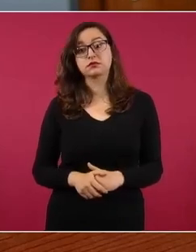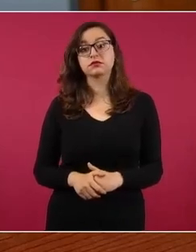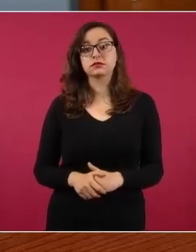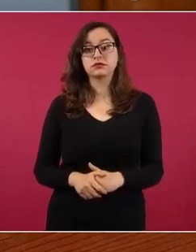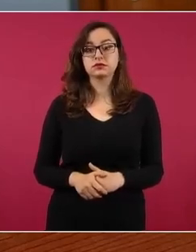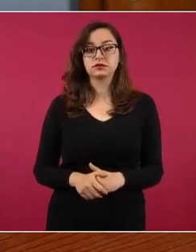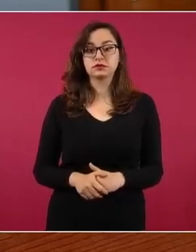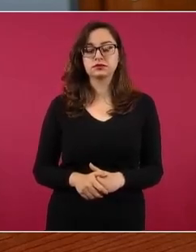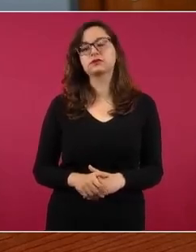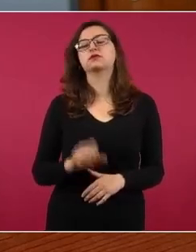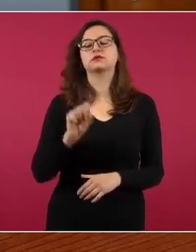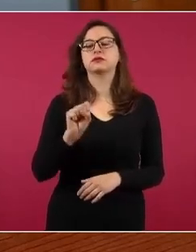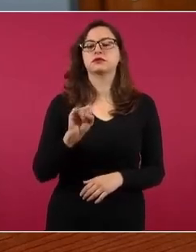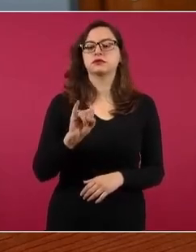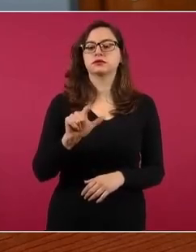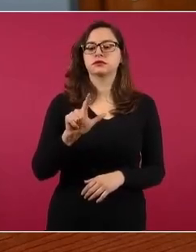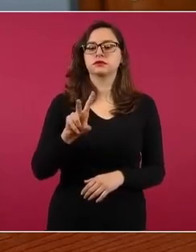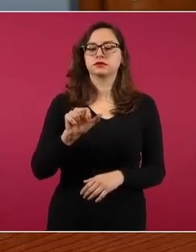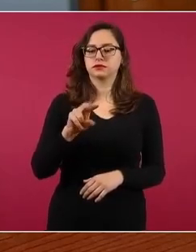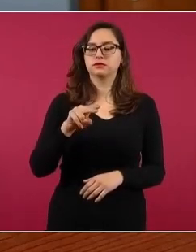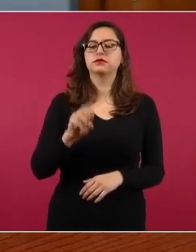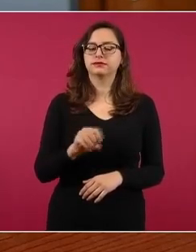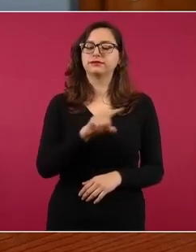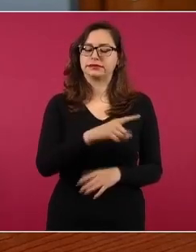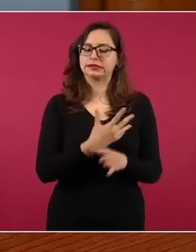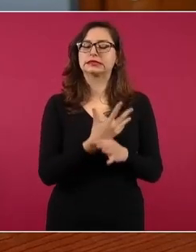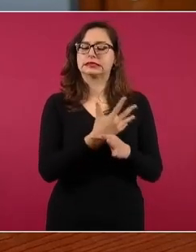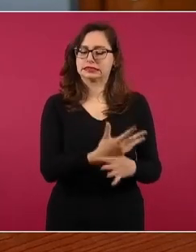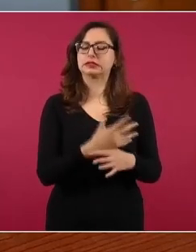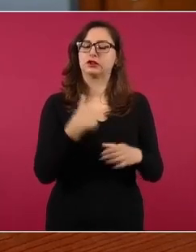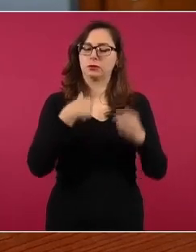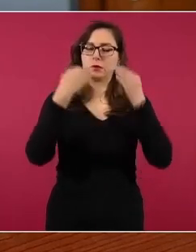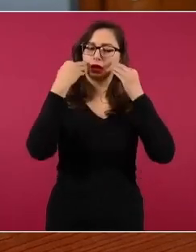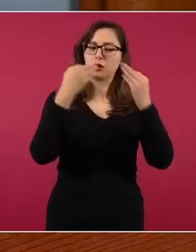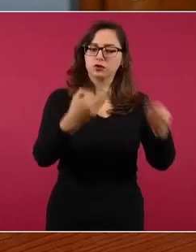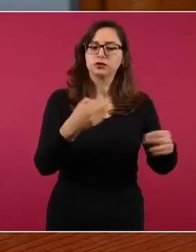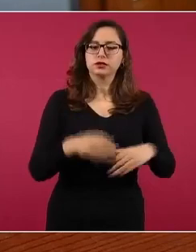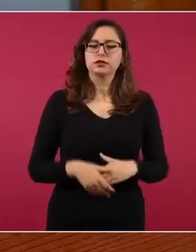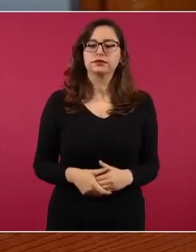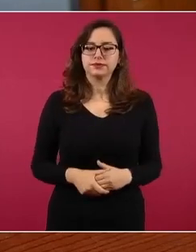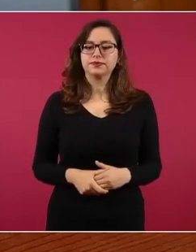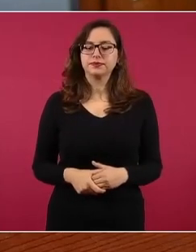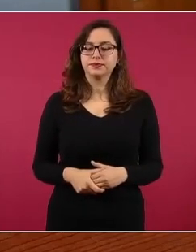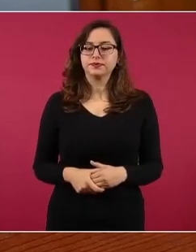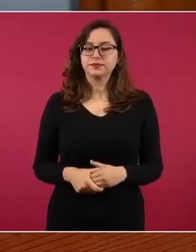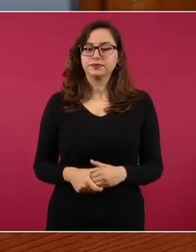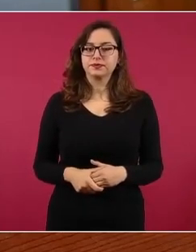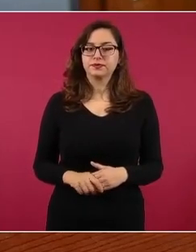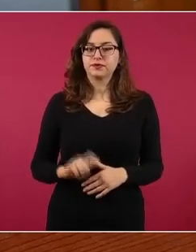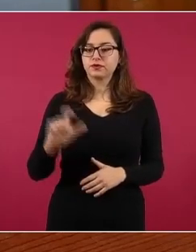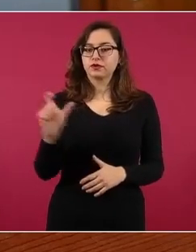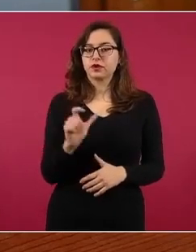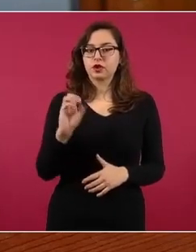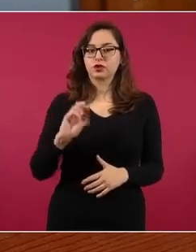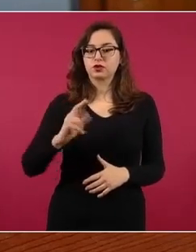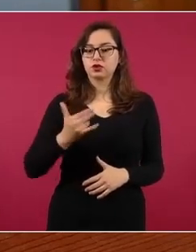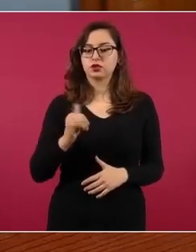Silvano de Orioles sí me consta que hace poco. Y dijo, ¿no? Y soy Chilgalve.